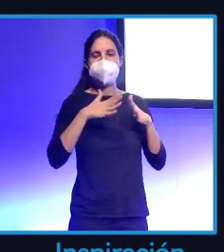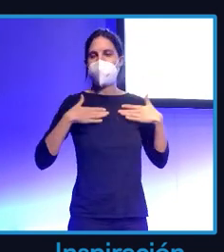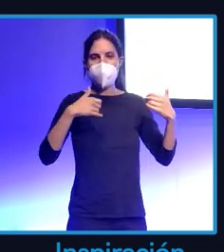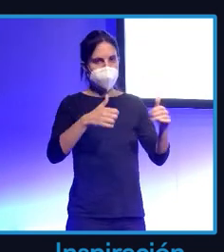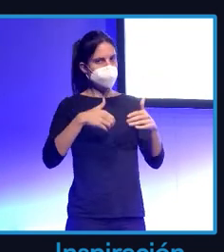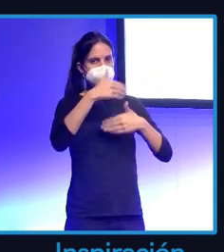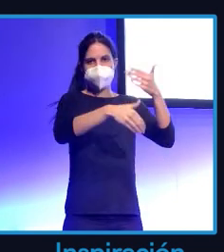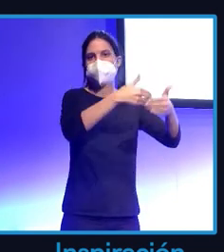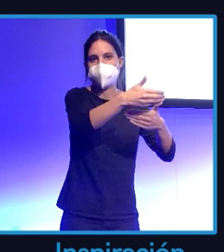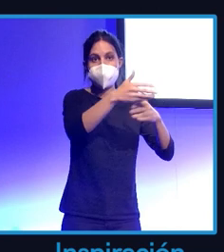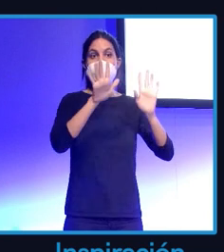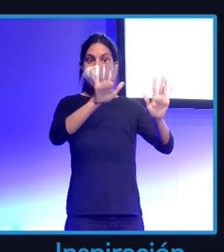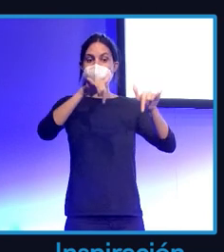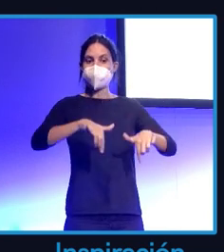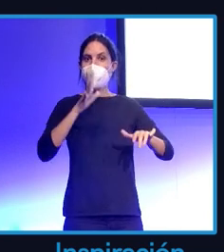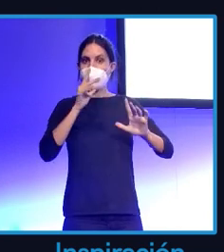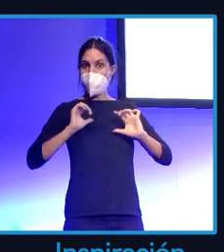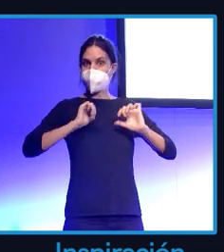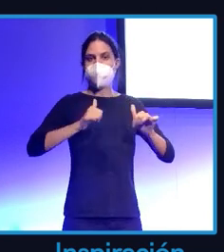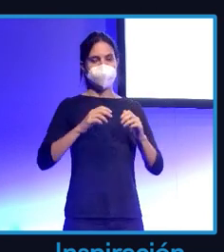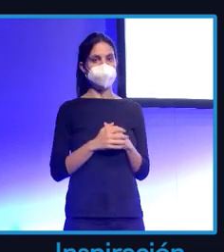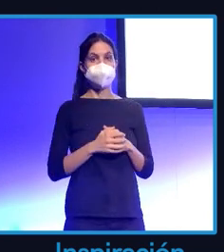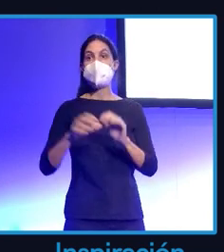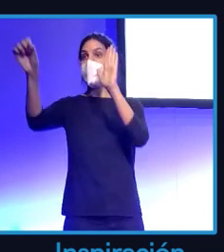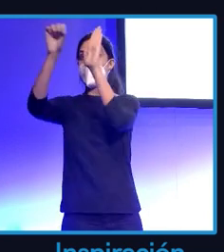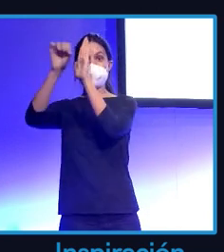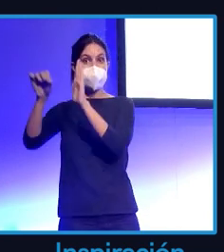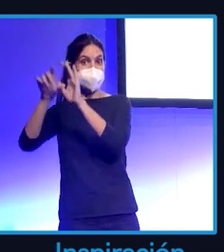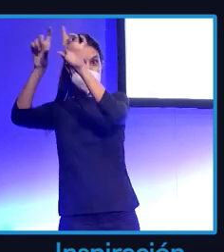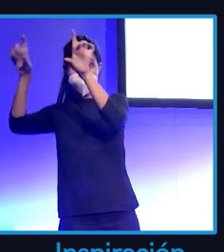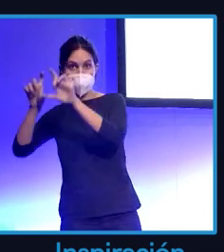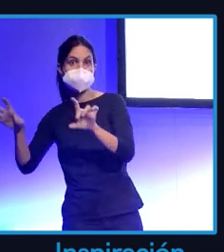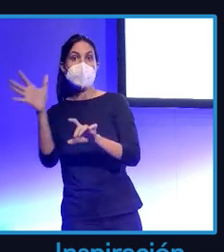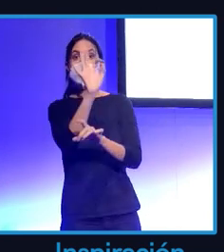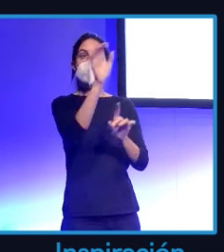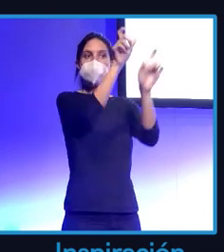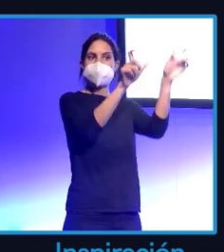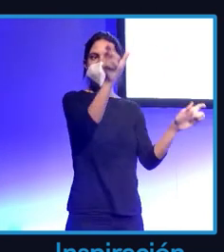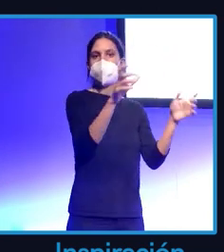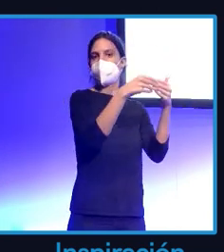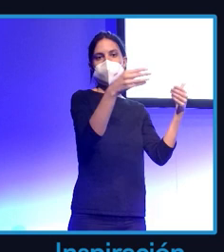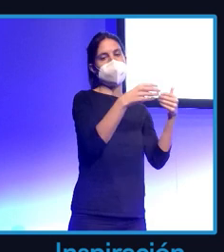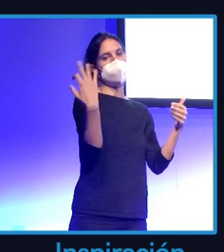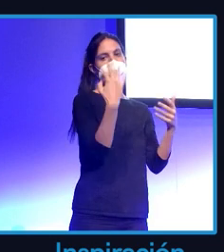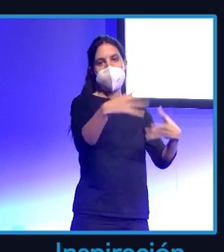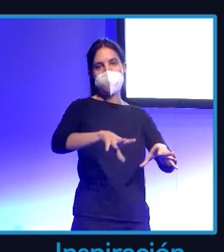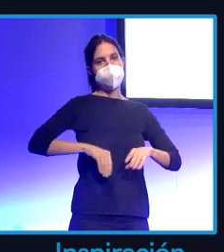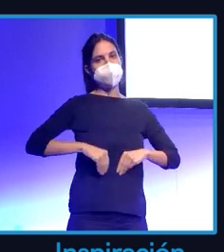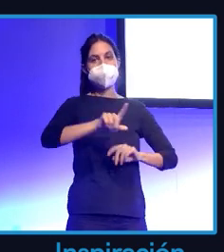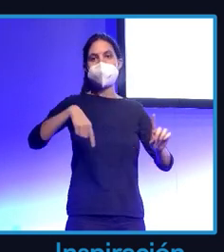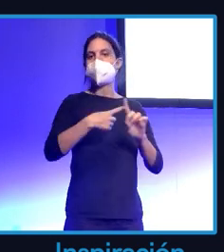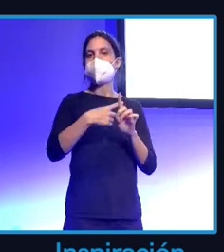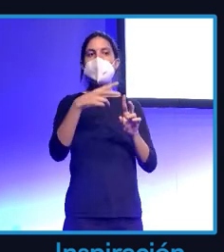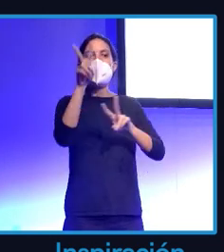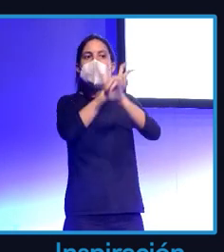y tanto las marcas como los usuarios tienen que aceptarlo y encontrar la manera en la que se sientan cómodos y pensar lo que dije antes y